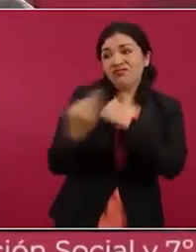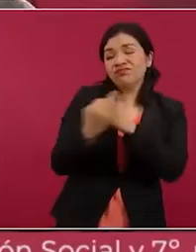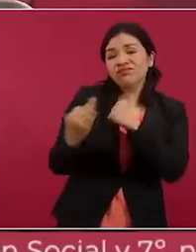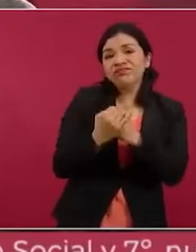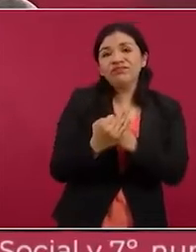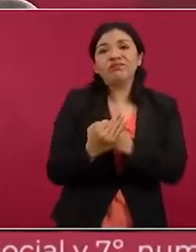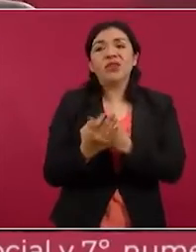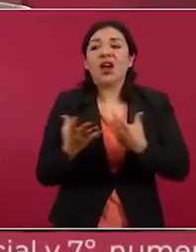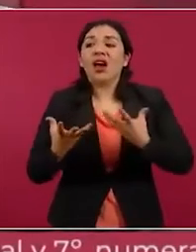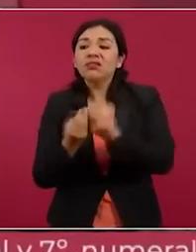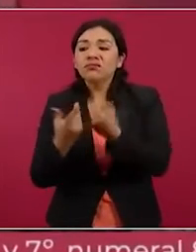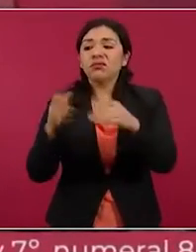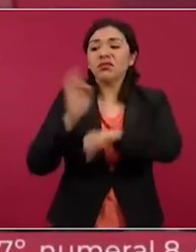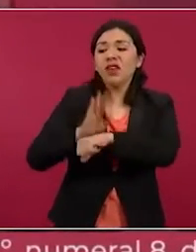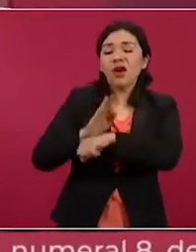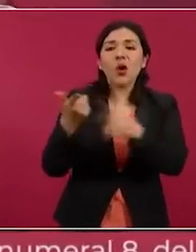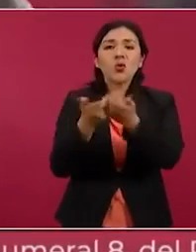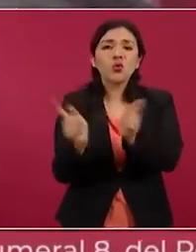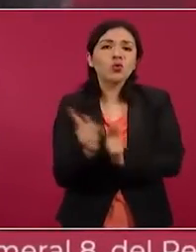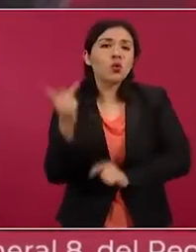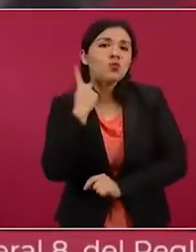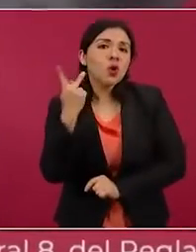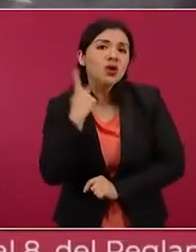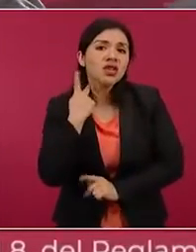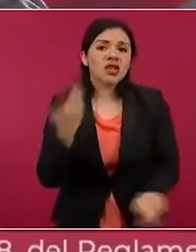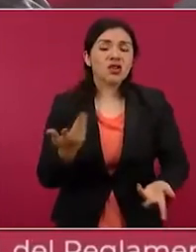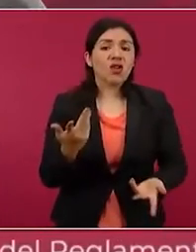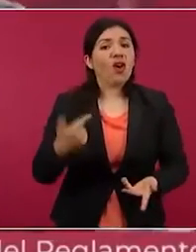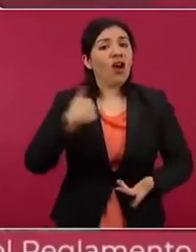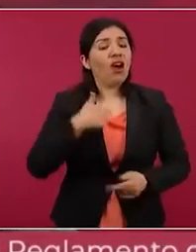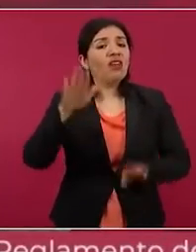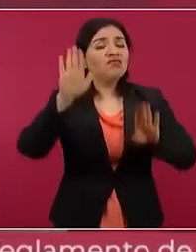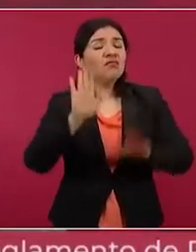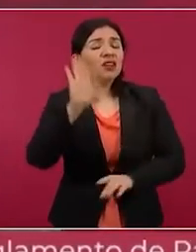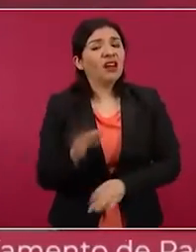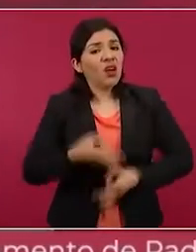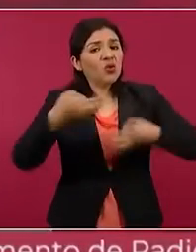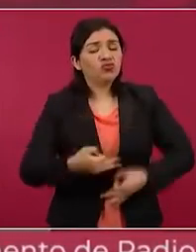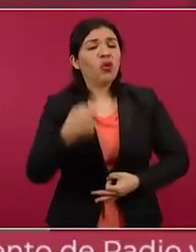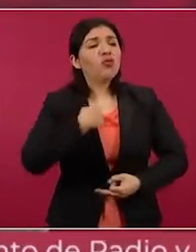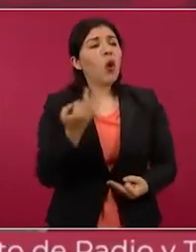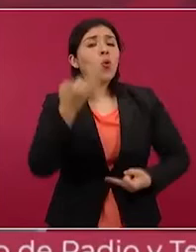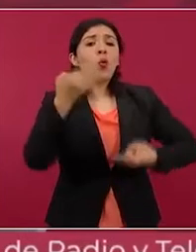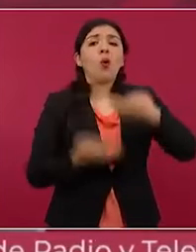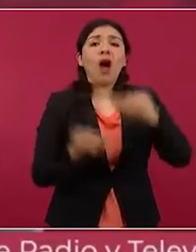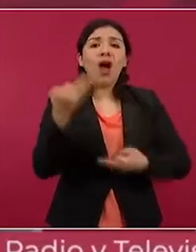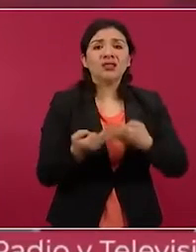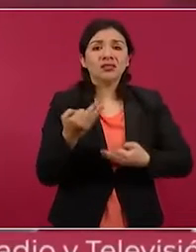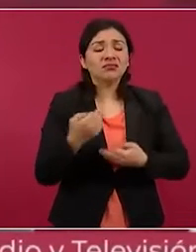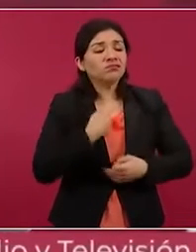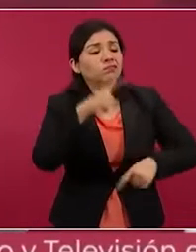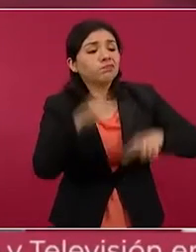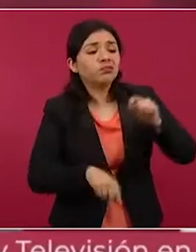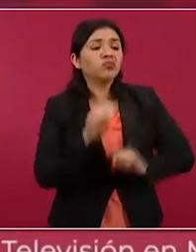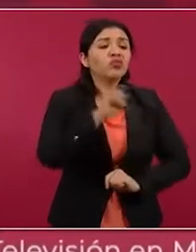de intereses partidistas, ser auténticos jueces y, sobre todo,